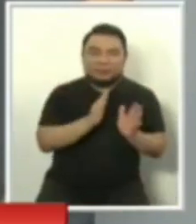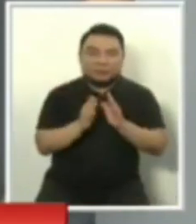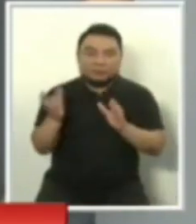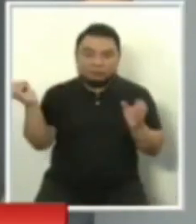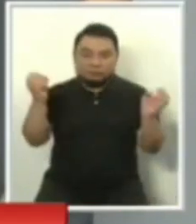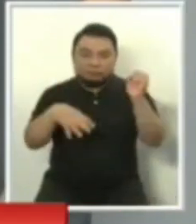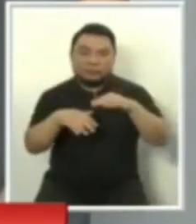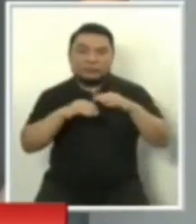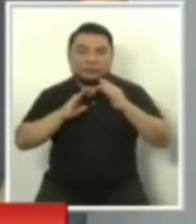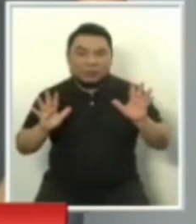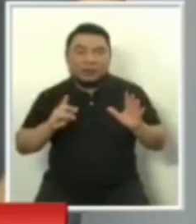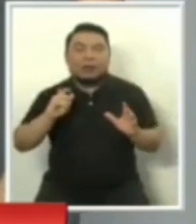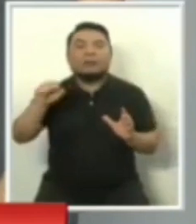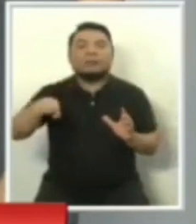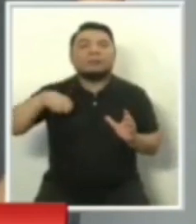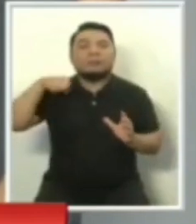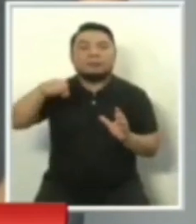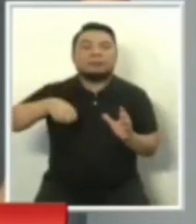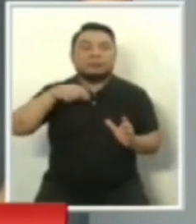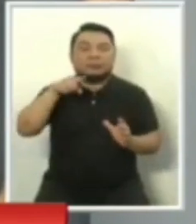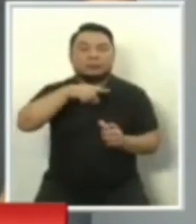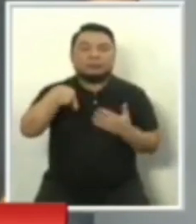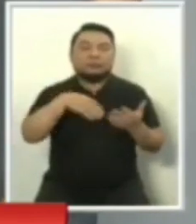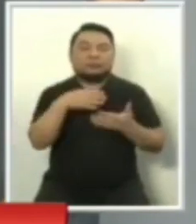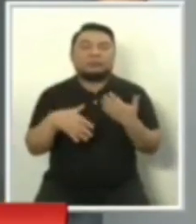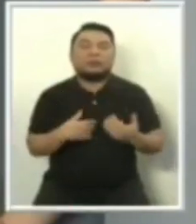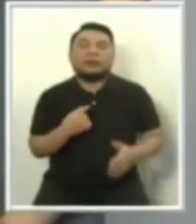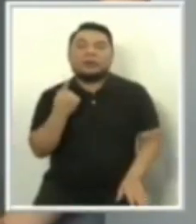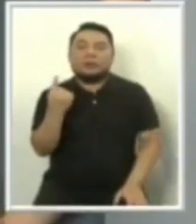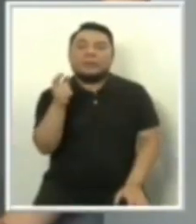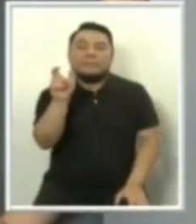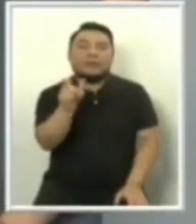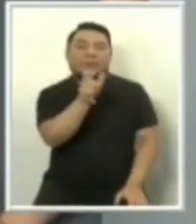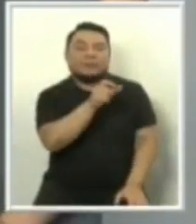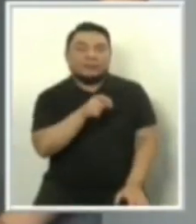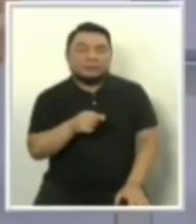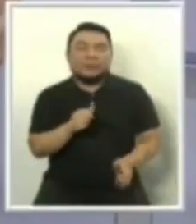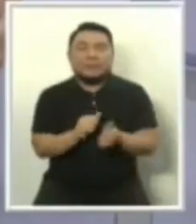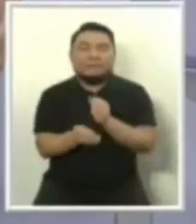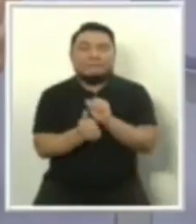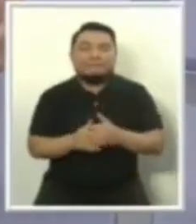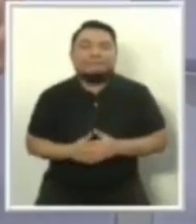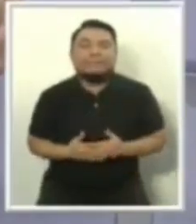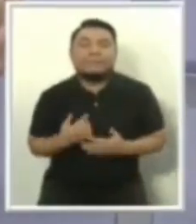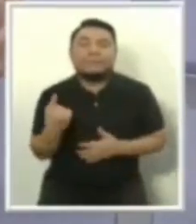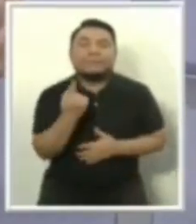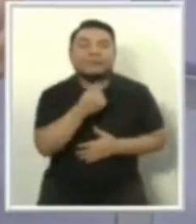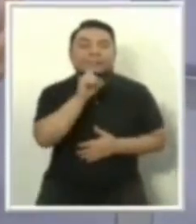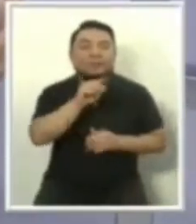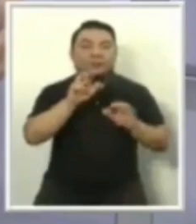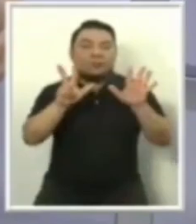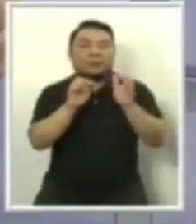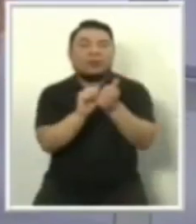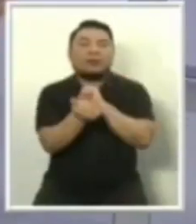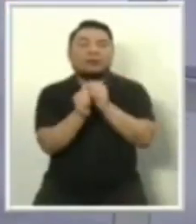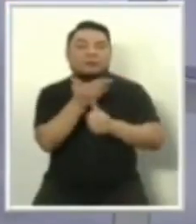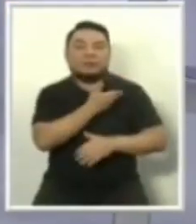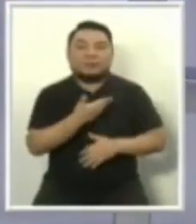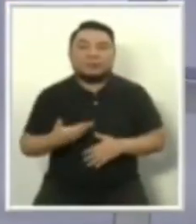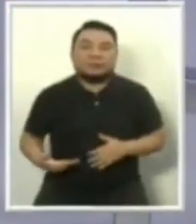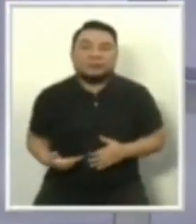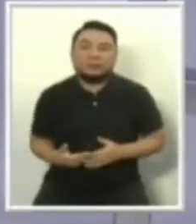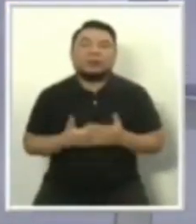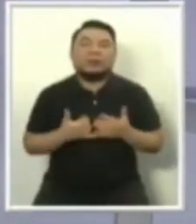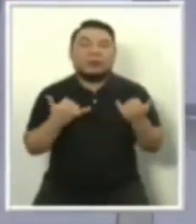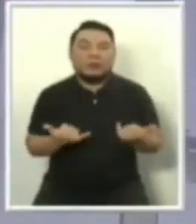bolillas que equivalen, corresponden a un candidato presidencial. Cada uno son dieciocho candidatos presidenciales. Y